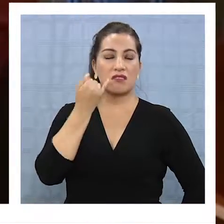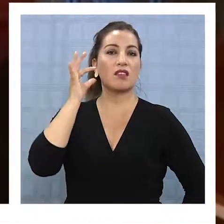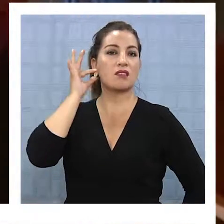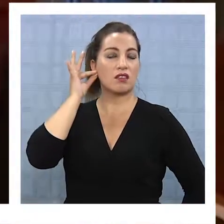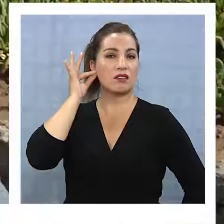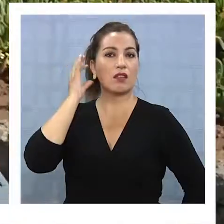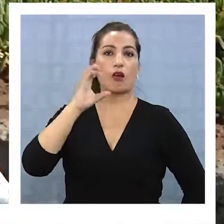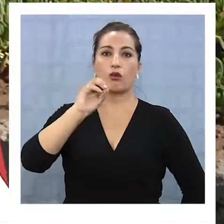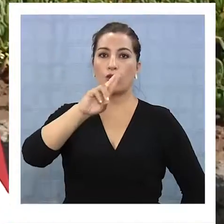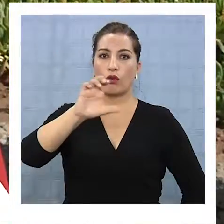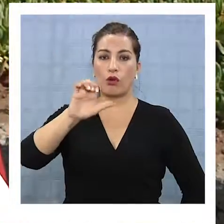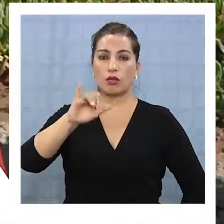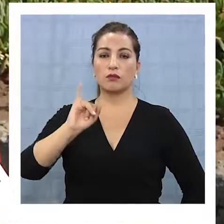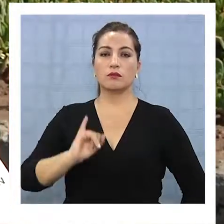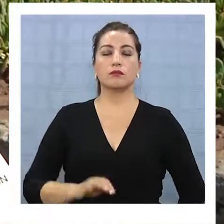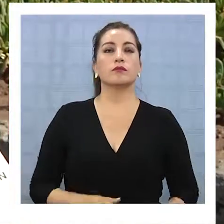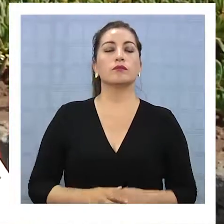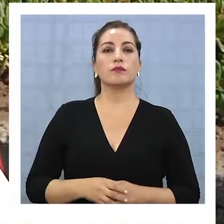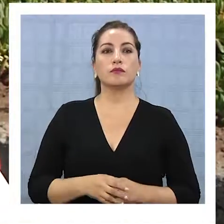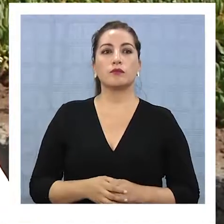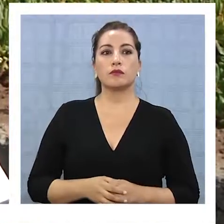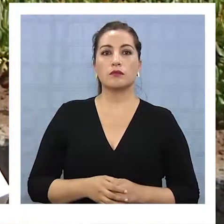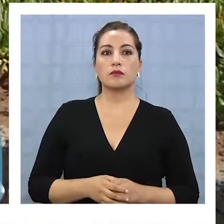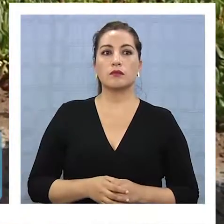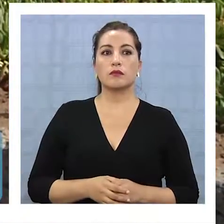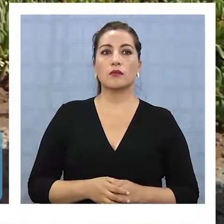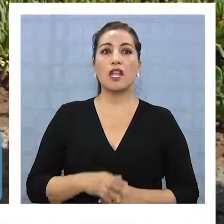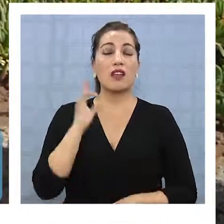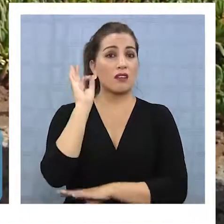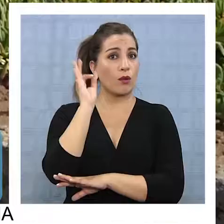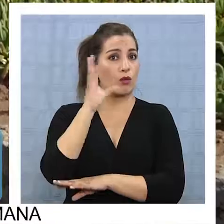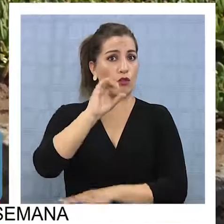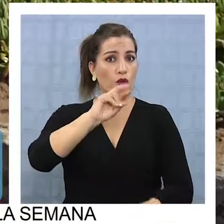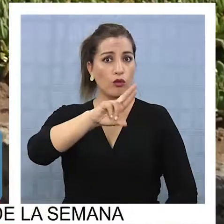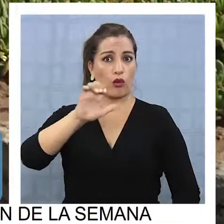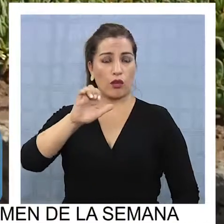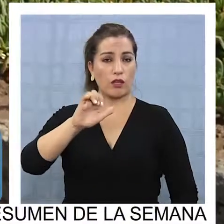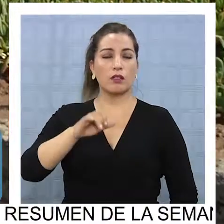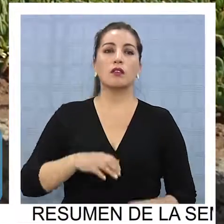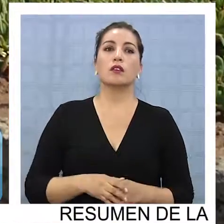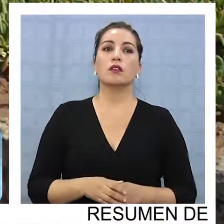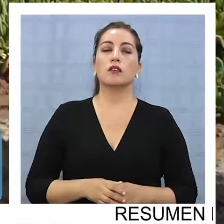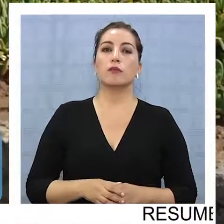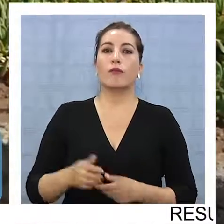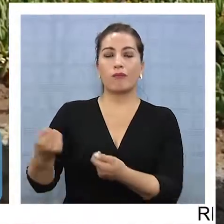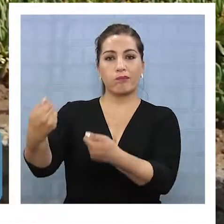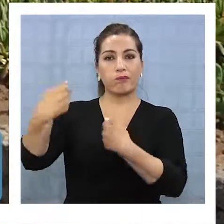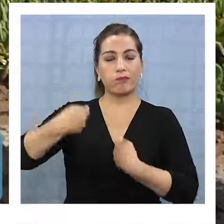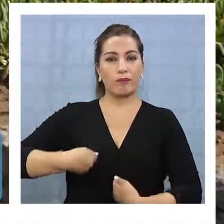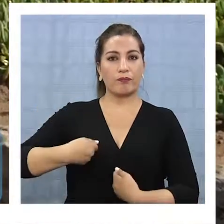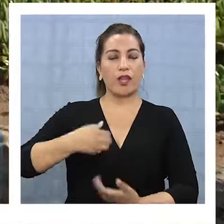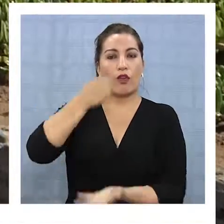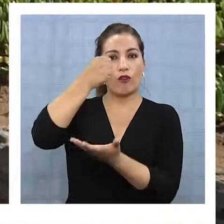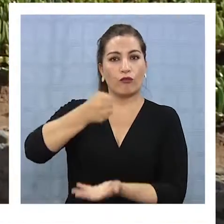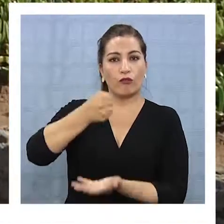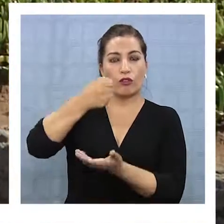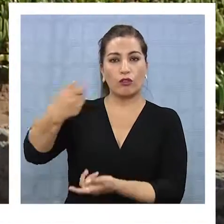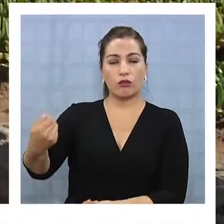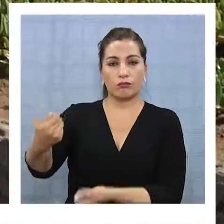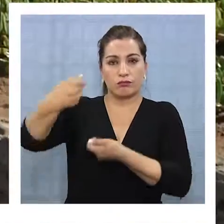y de los Cores. Según nos dijeron en reunión de Cores, que nos iban a financiar directo con fondos directos